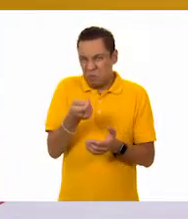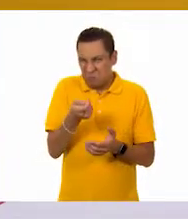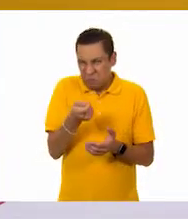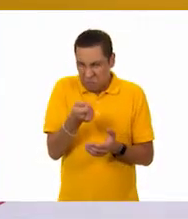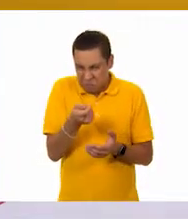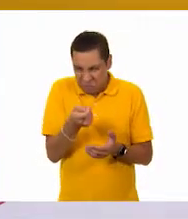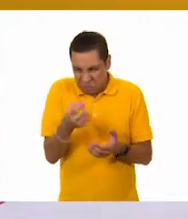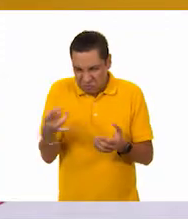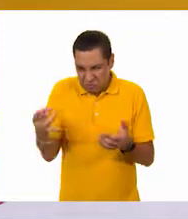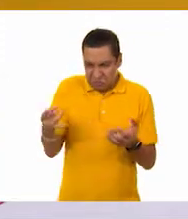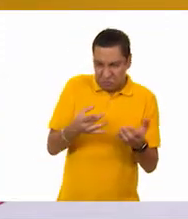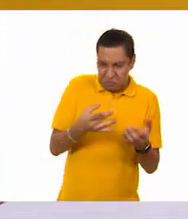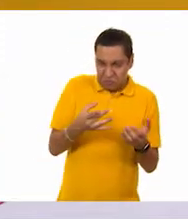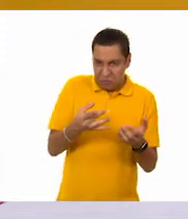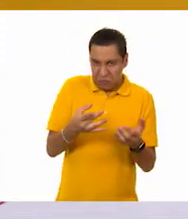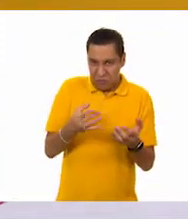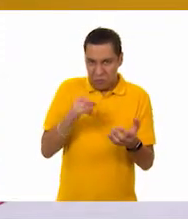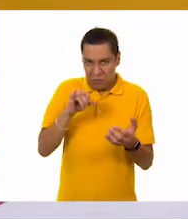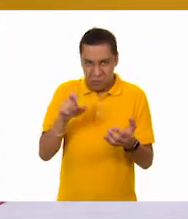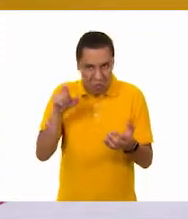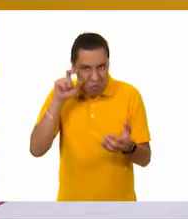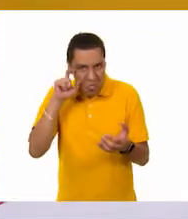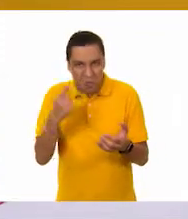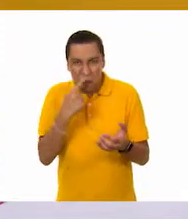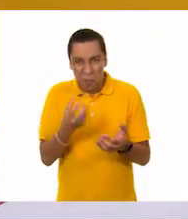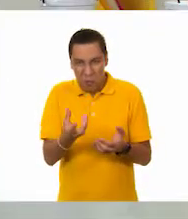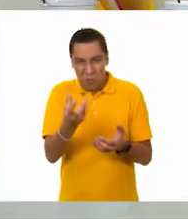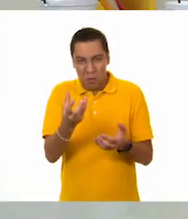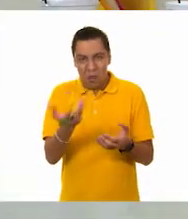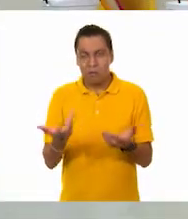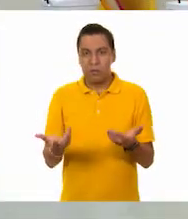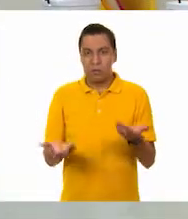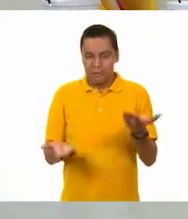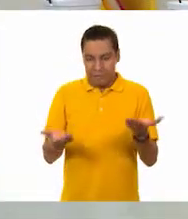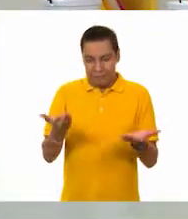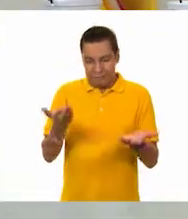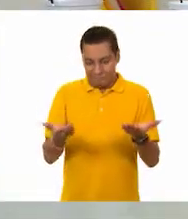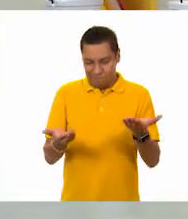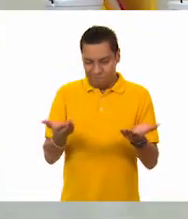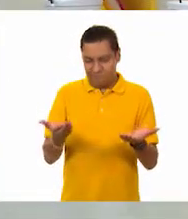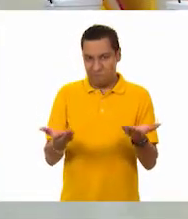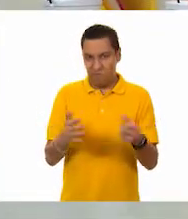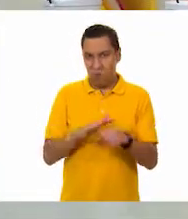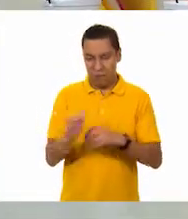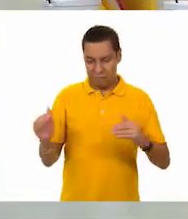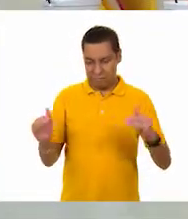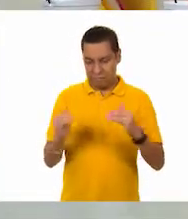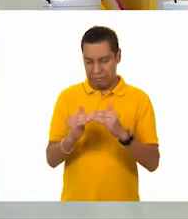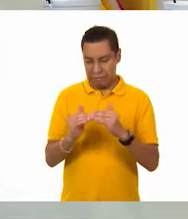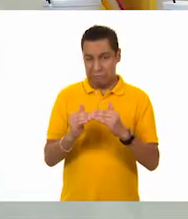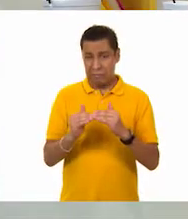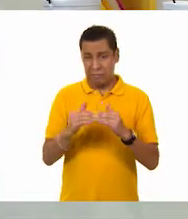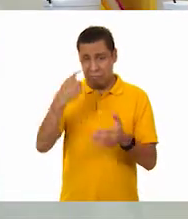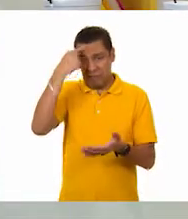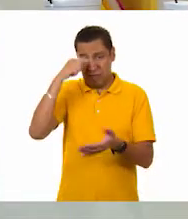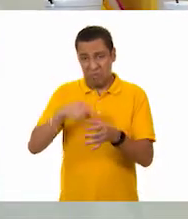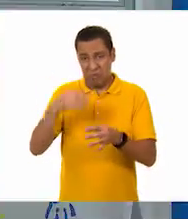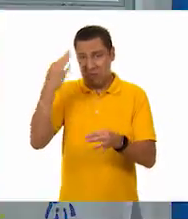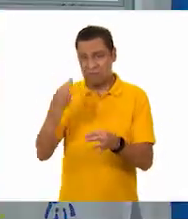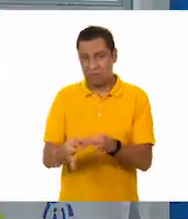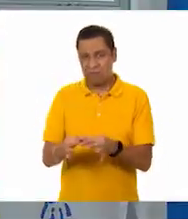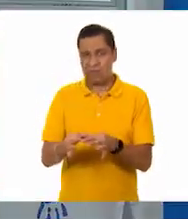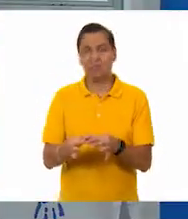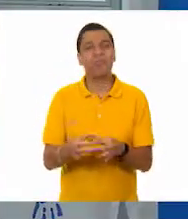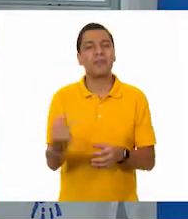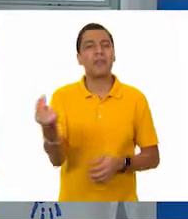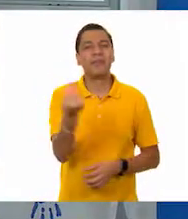la verdad es que pesan casi lo mismo. Está complicado de saberlo, ¿verdad? Identificarlo. Sí. Justo por eso necesitamos